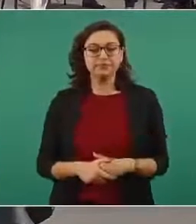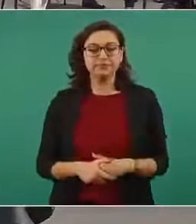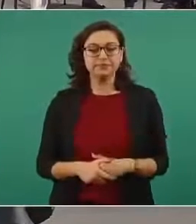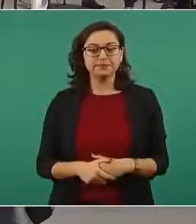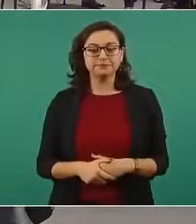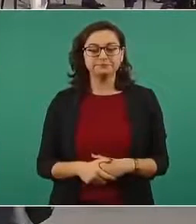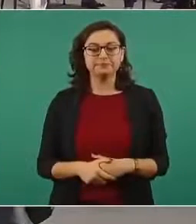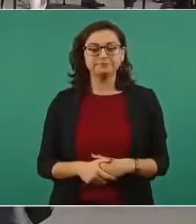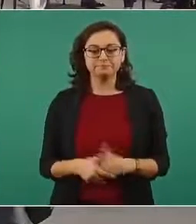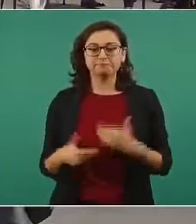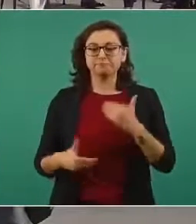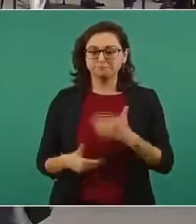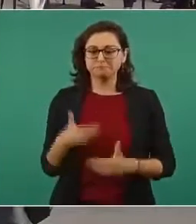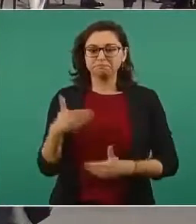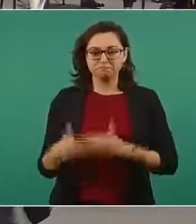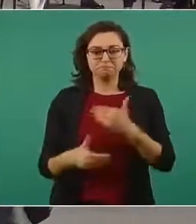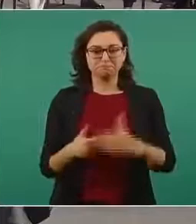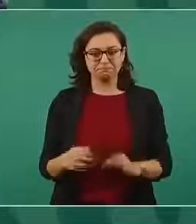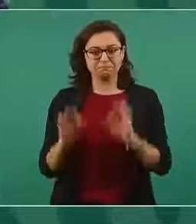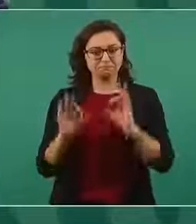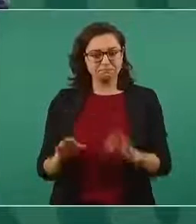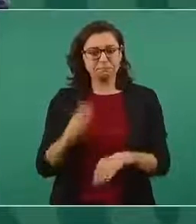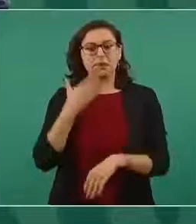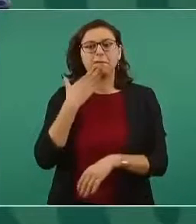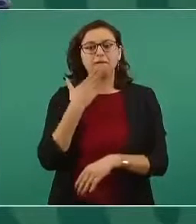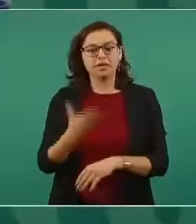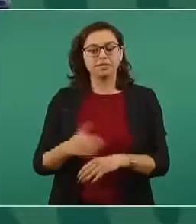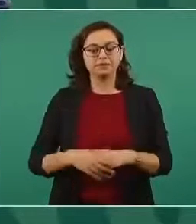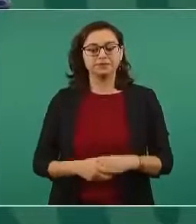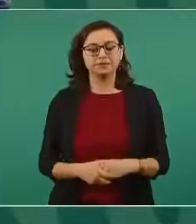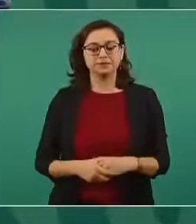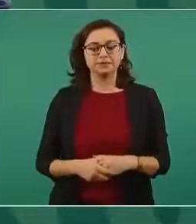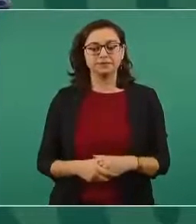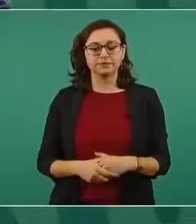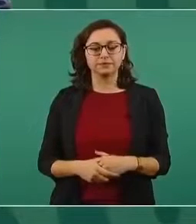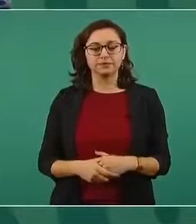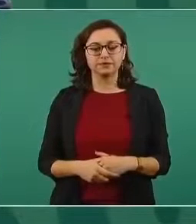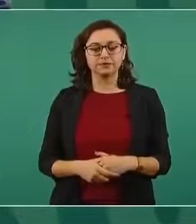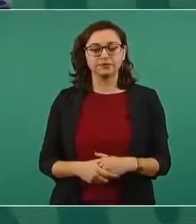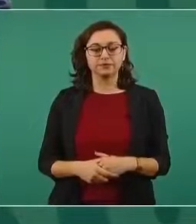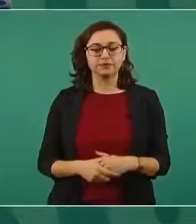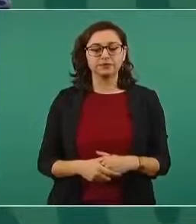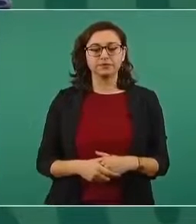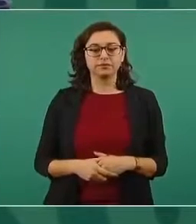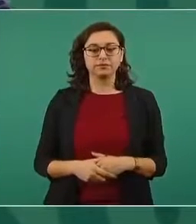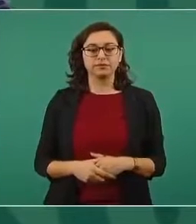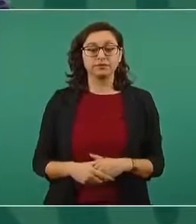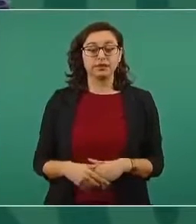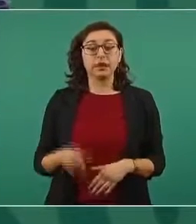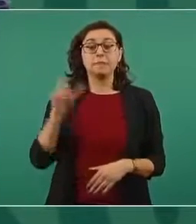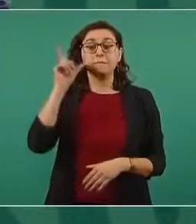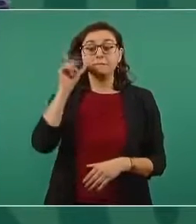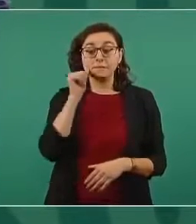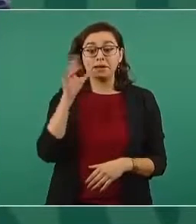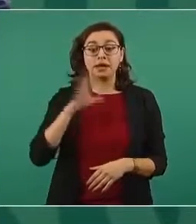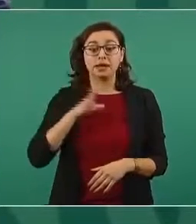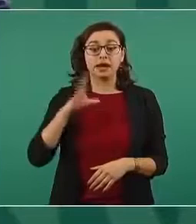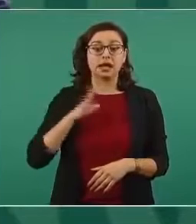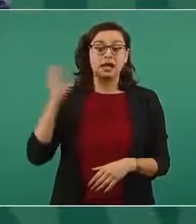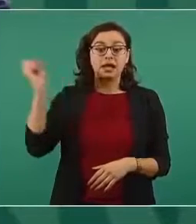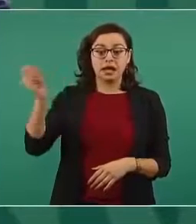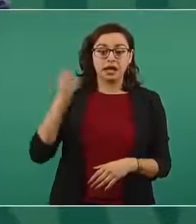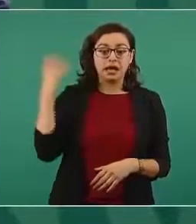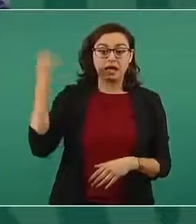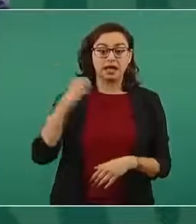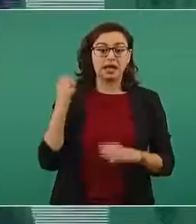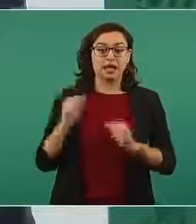Y vamos bastante bien. Mañana es una cumbre de salud. Vamos a